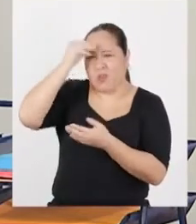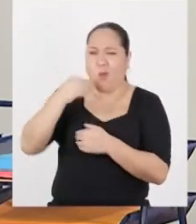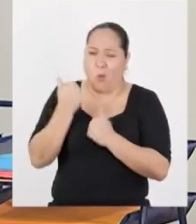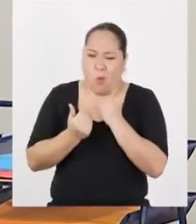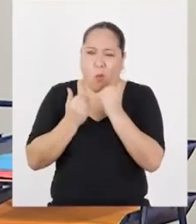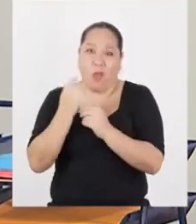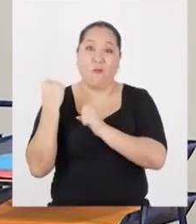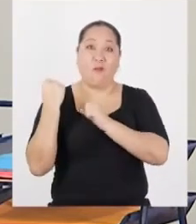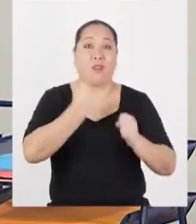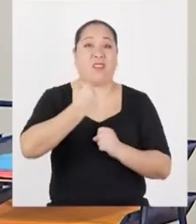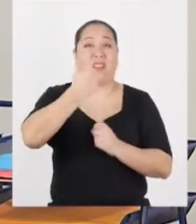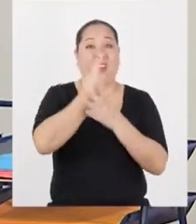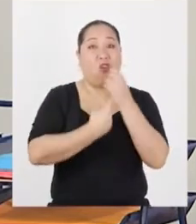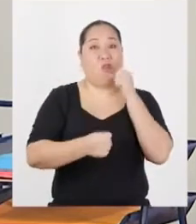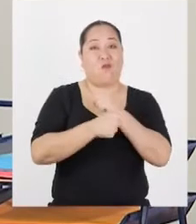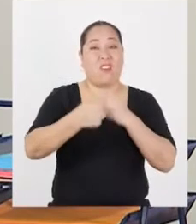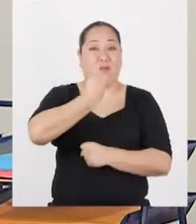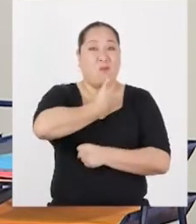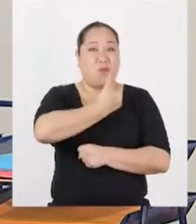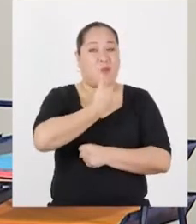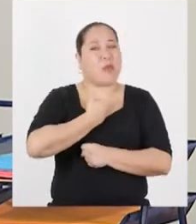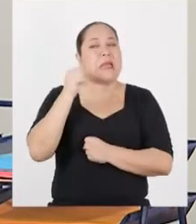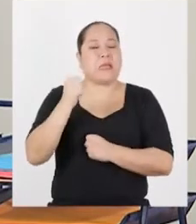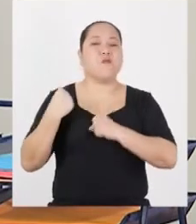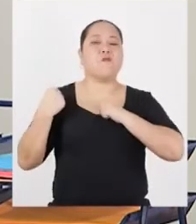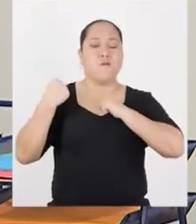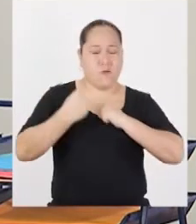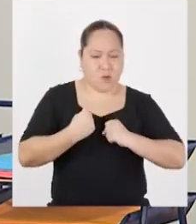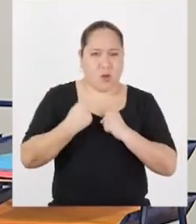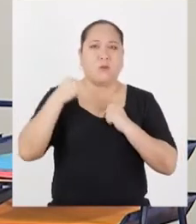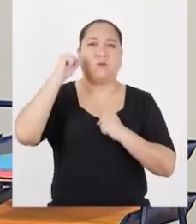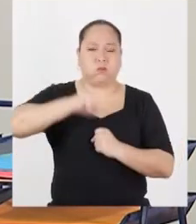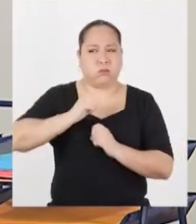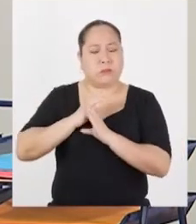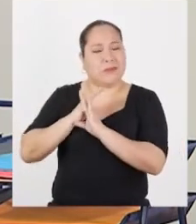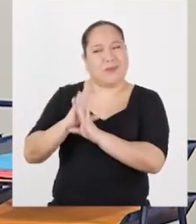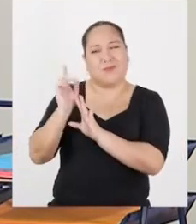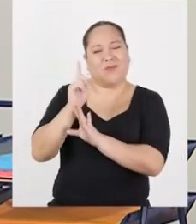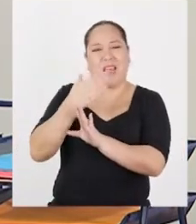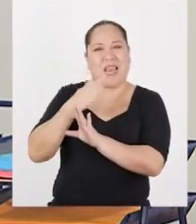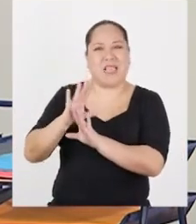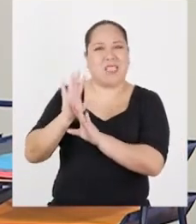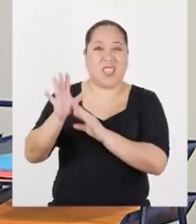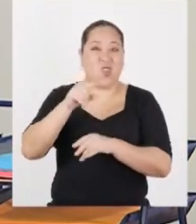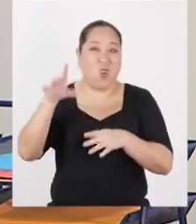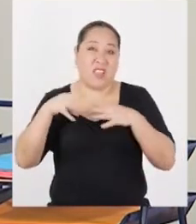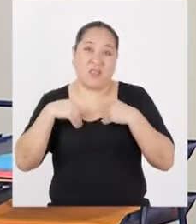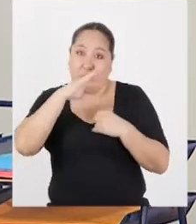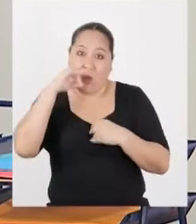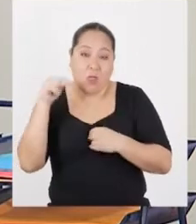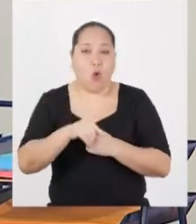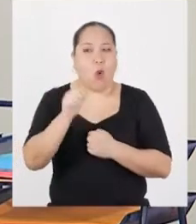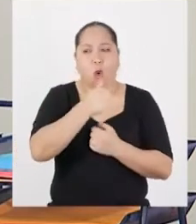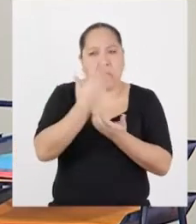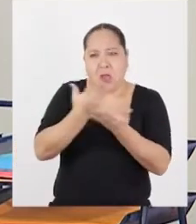Y se trata de fortalecer la confianza en uno mismo y así tener la fortaleza suficiente para rechazar propuestas de consumir drogas o hacer